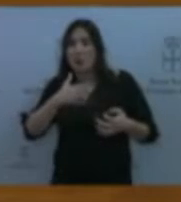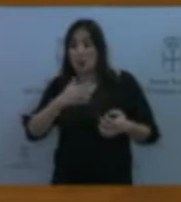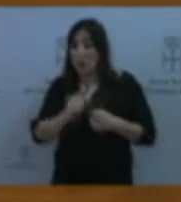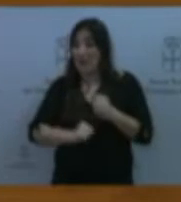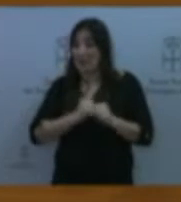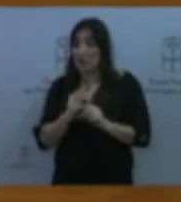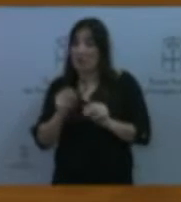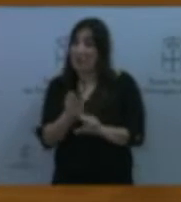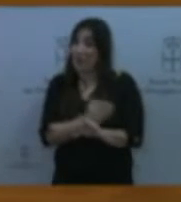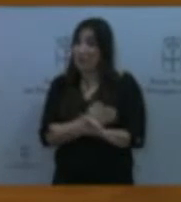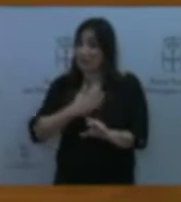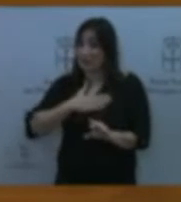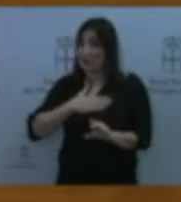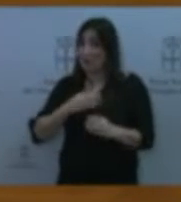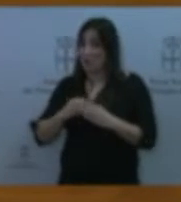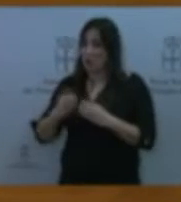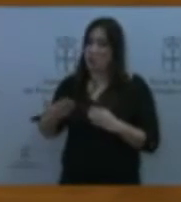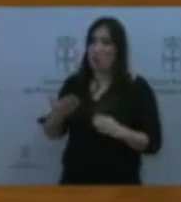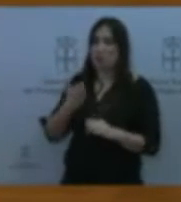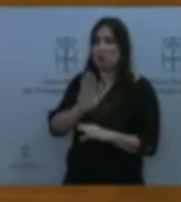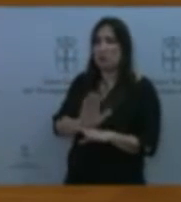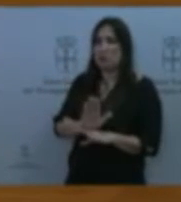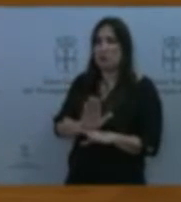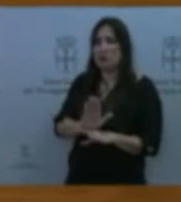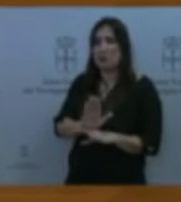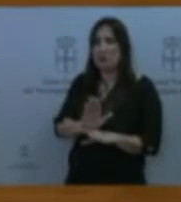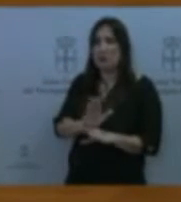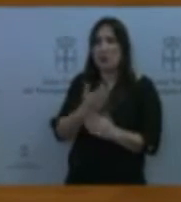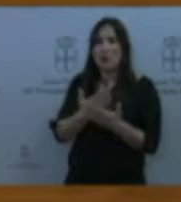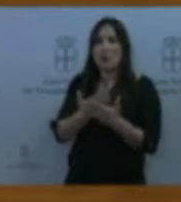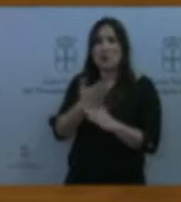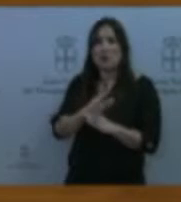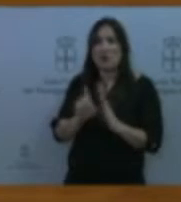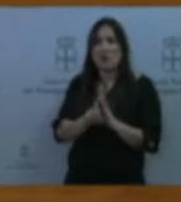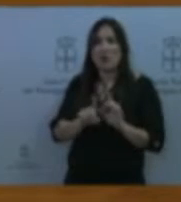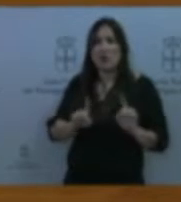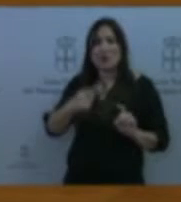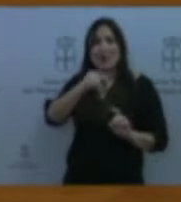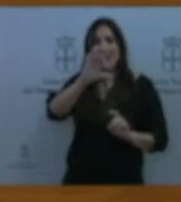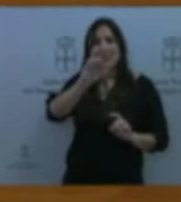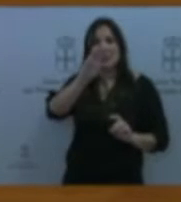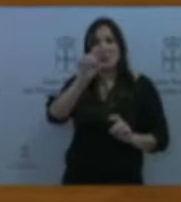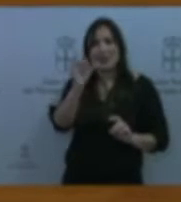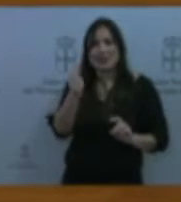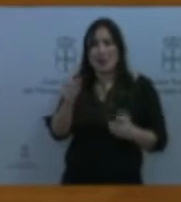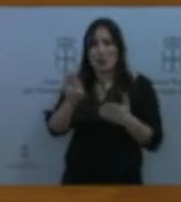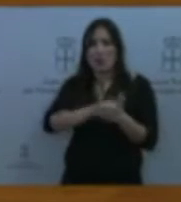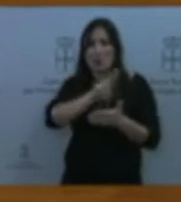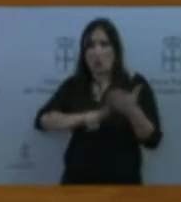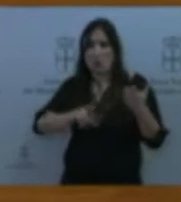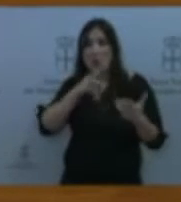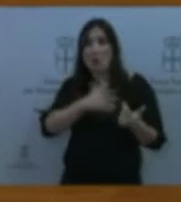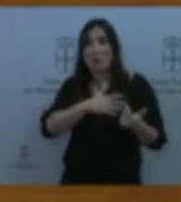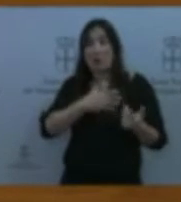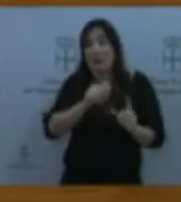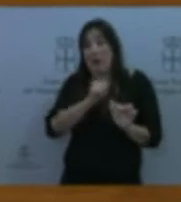periodo de sesiones, una proposición no de ley de disolución de Gispasa, que pretendemos salga adelante en lectura única, y ustedes van a